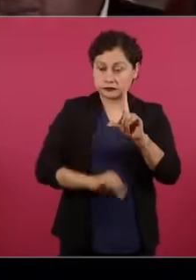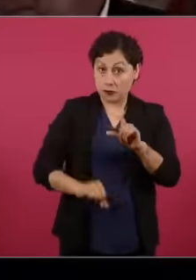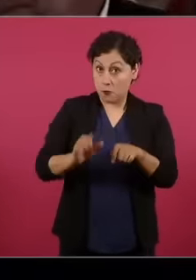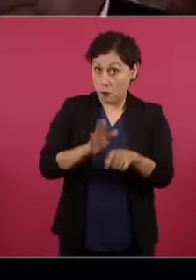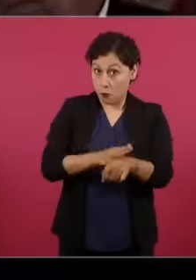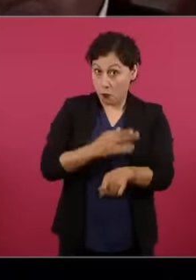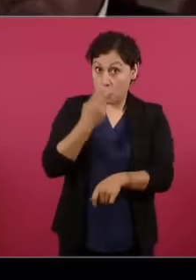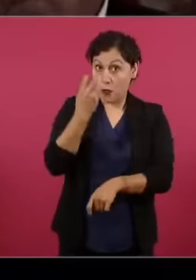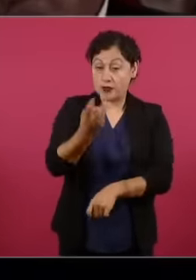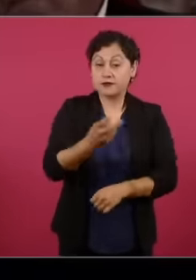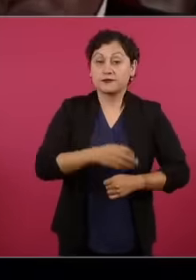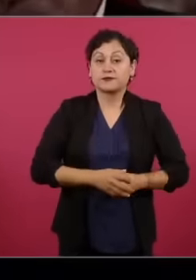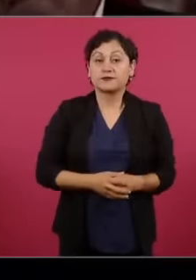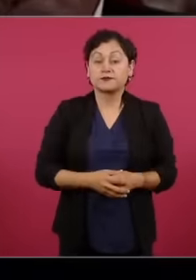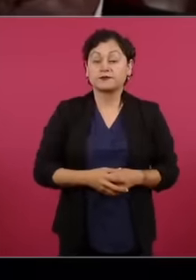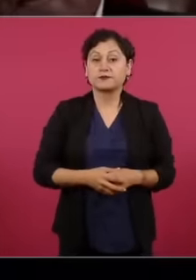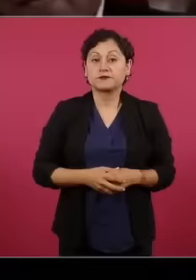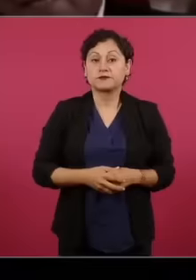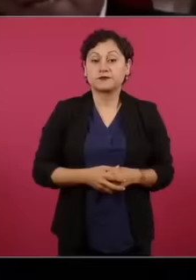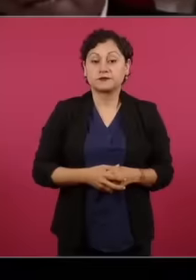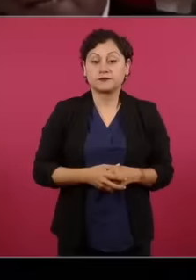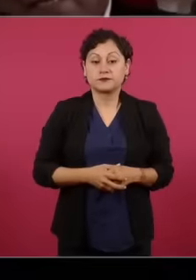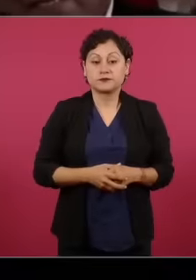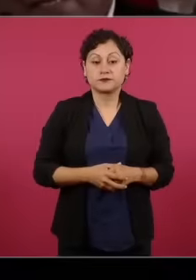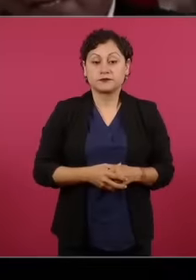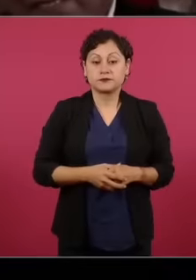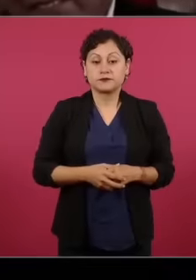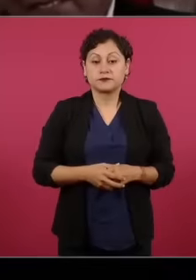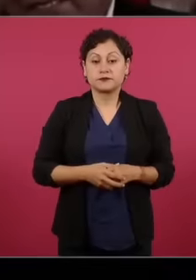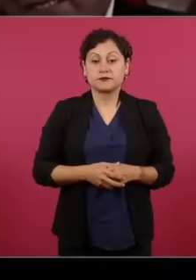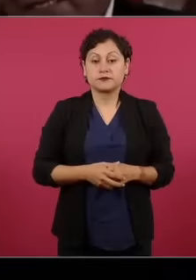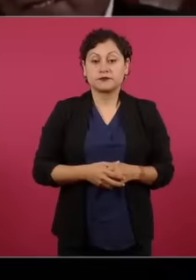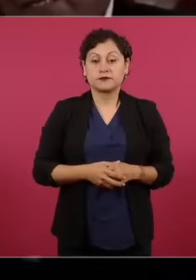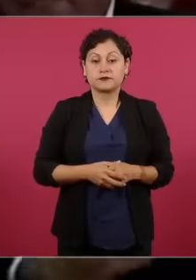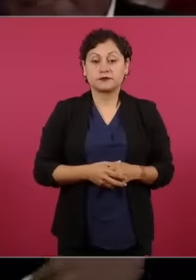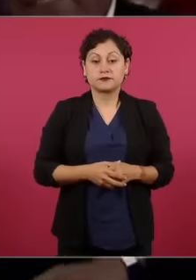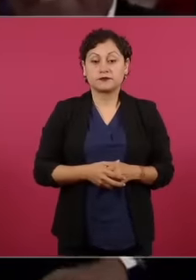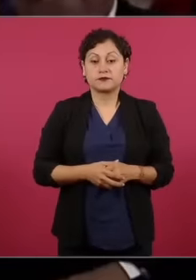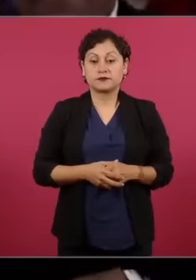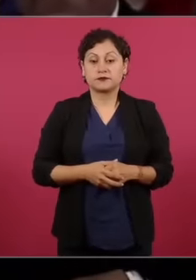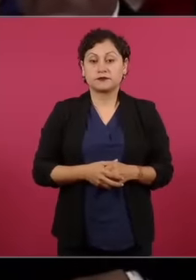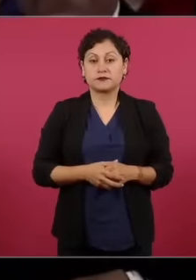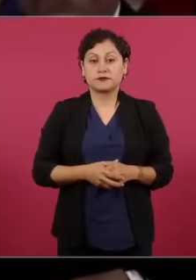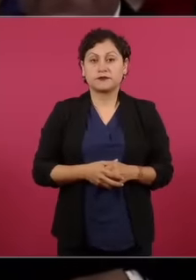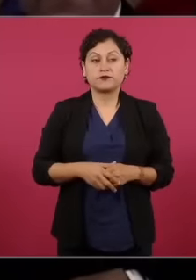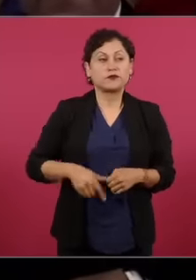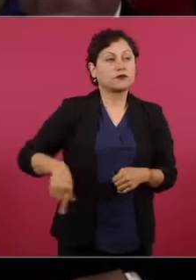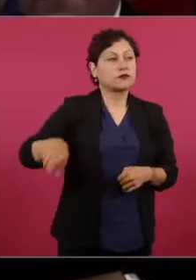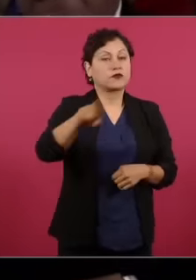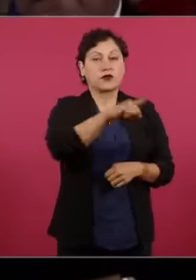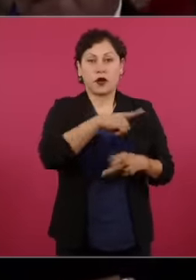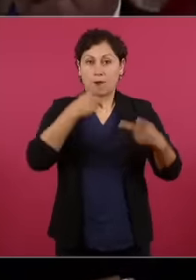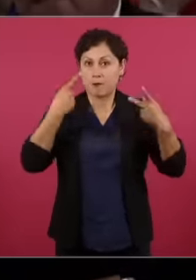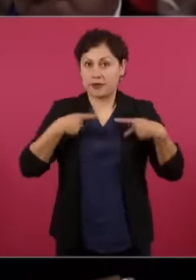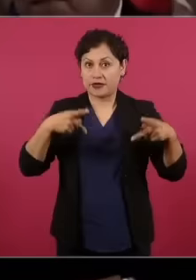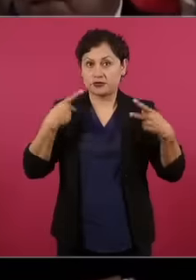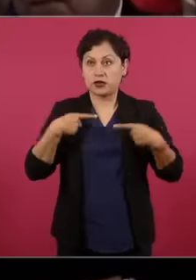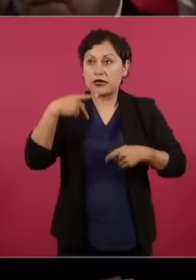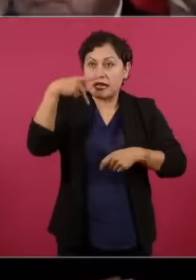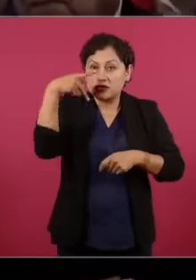la energía y el entusiasmo de la gente